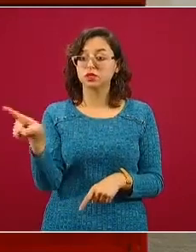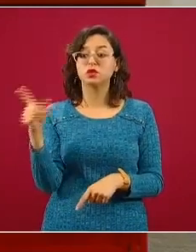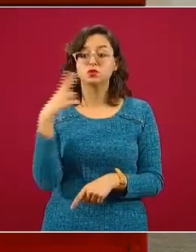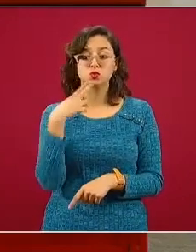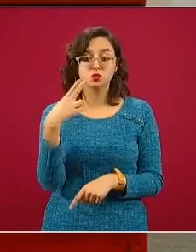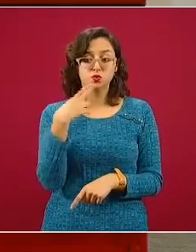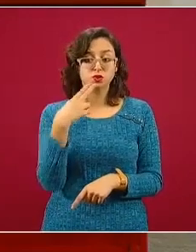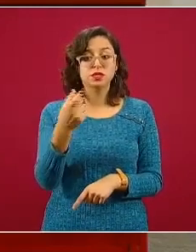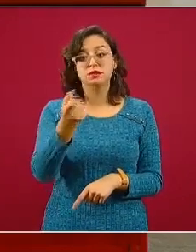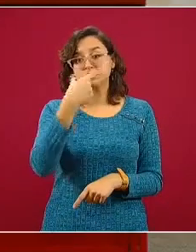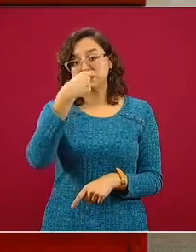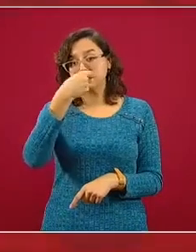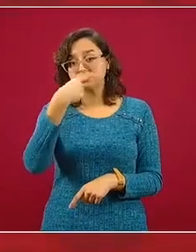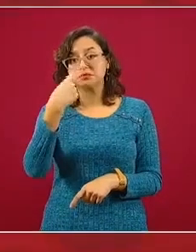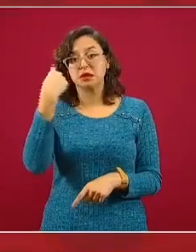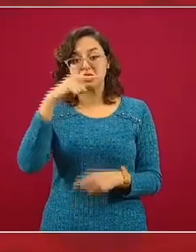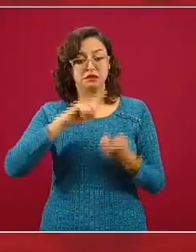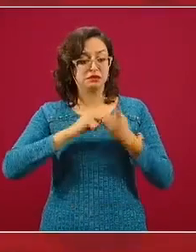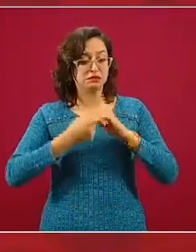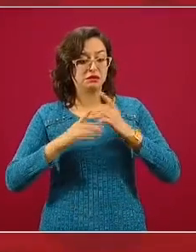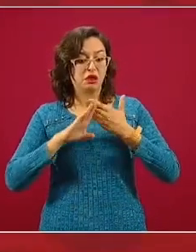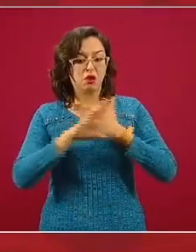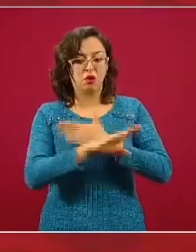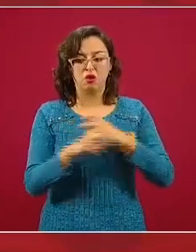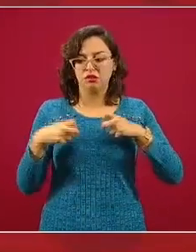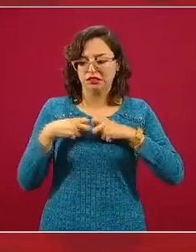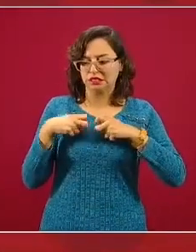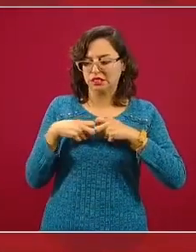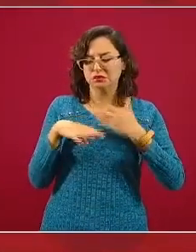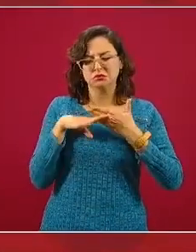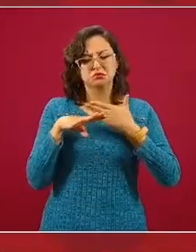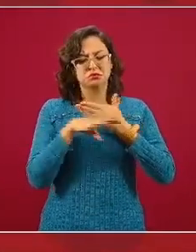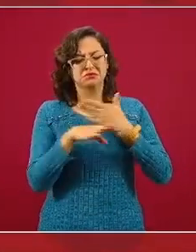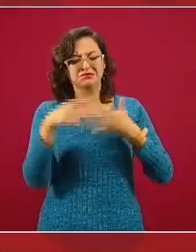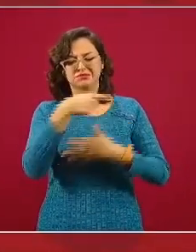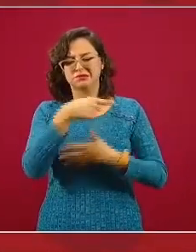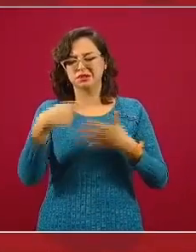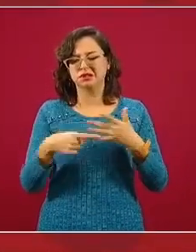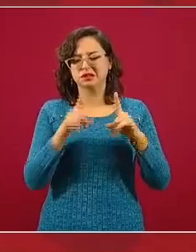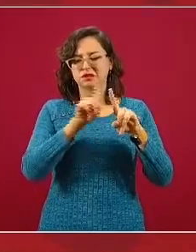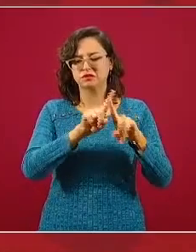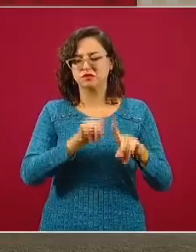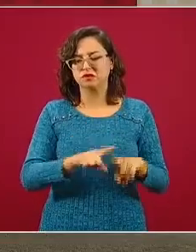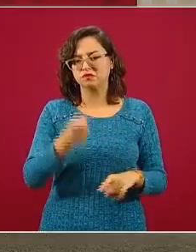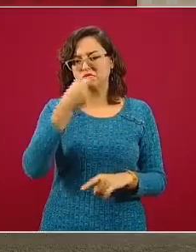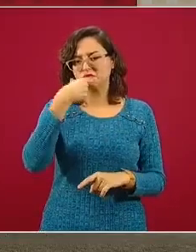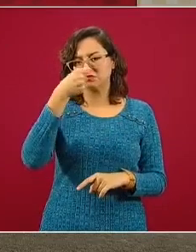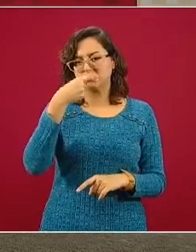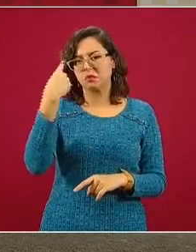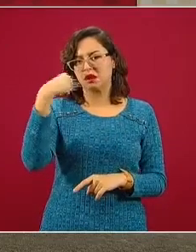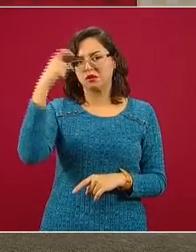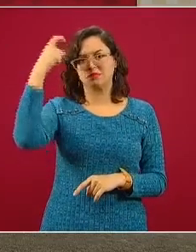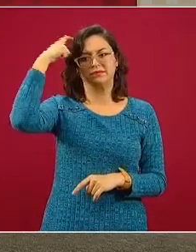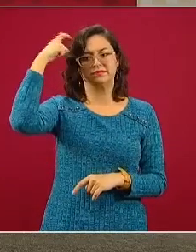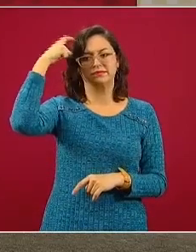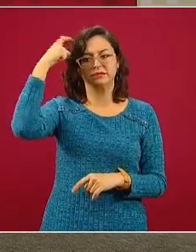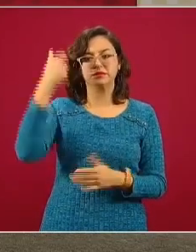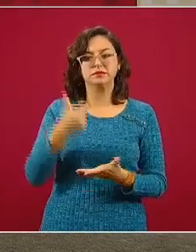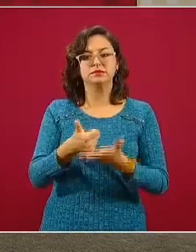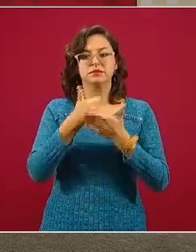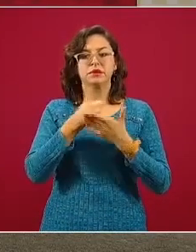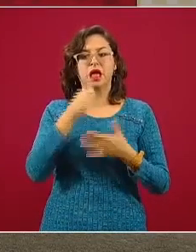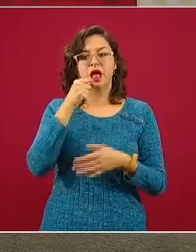medicamentos antidepresivos o medicamentos ansiolíticos u otro tipo de psicofármacos. Ayer precisamente tuvimos a